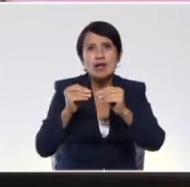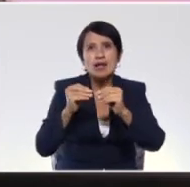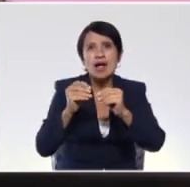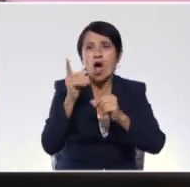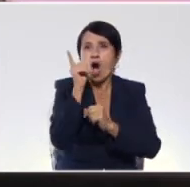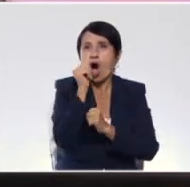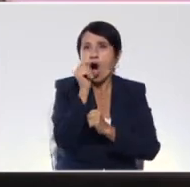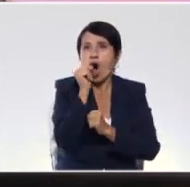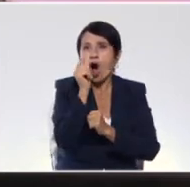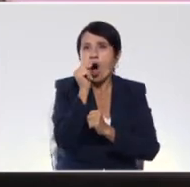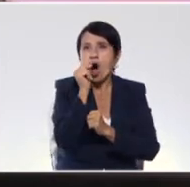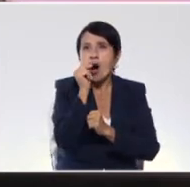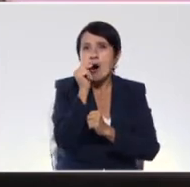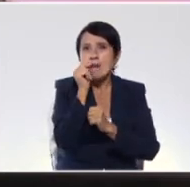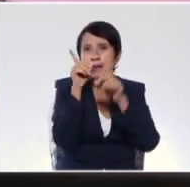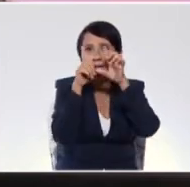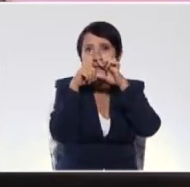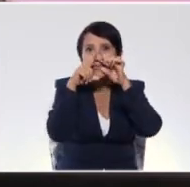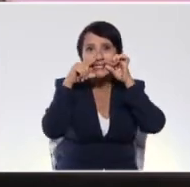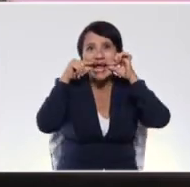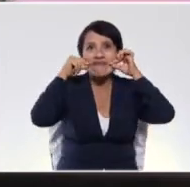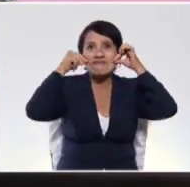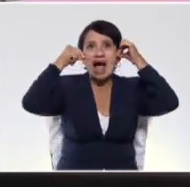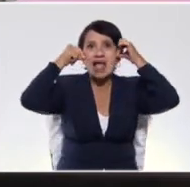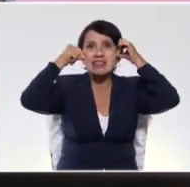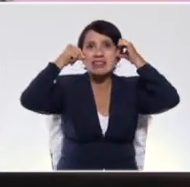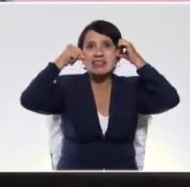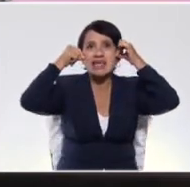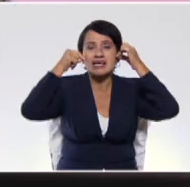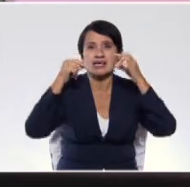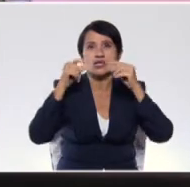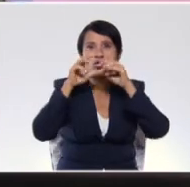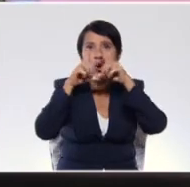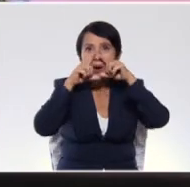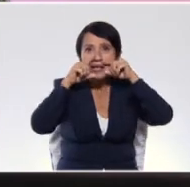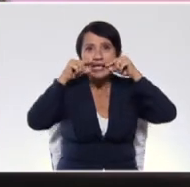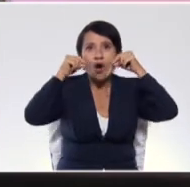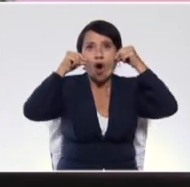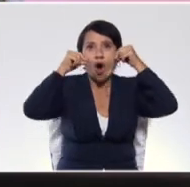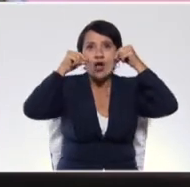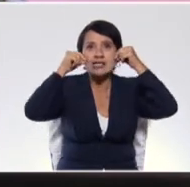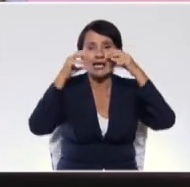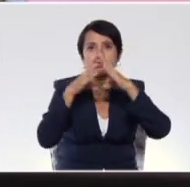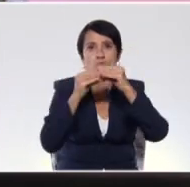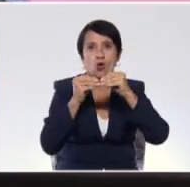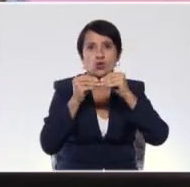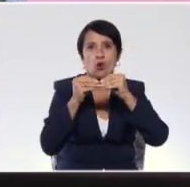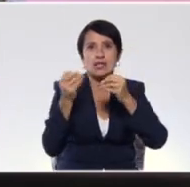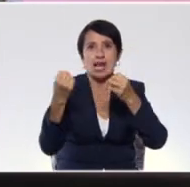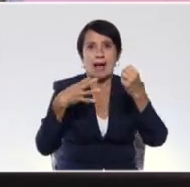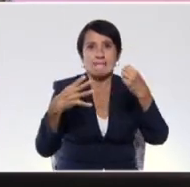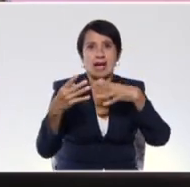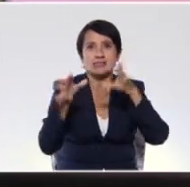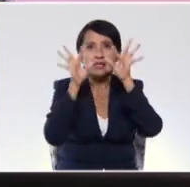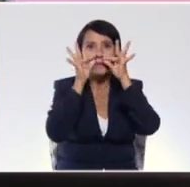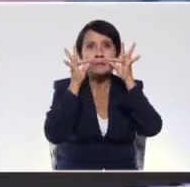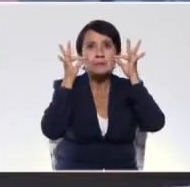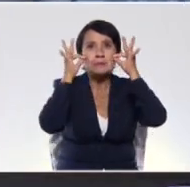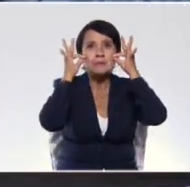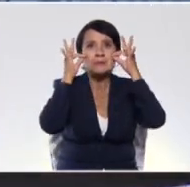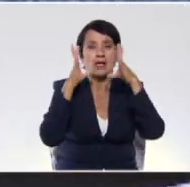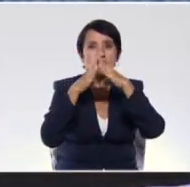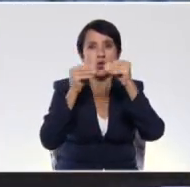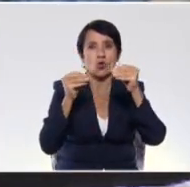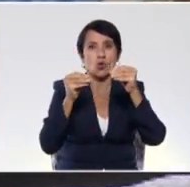Saavedra, el autor del ingenioso Don Quijote de la Mancha! Mira que, por cierto, nuestra revista Tricolor,